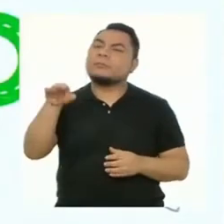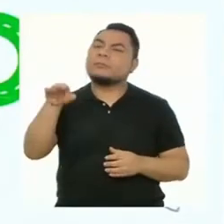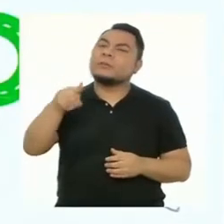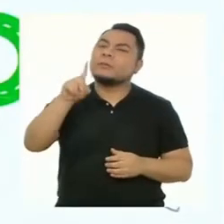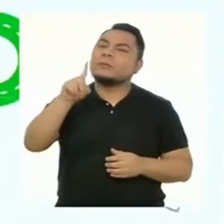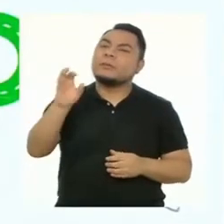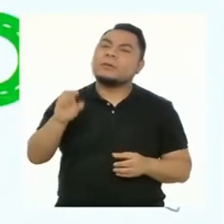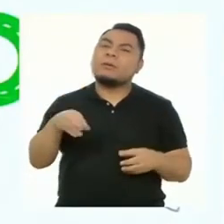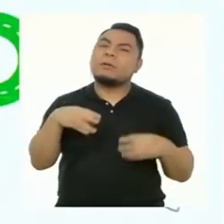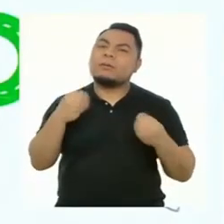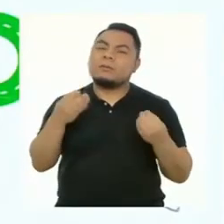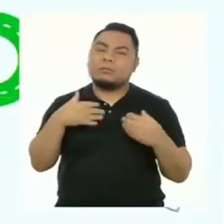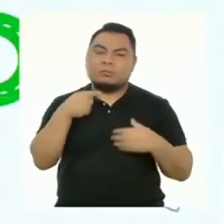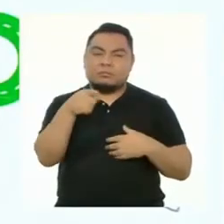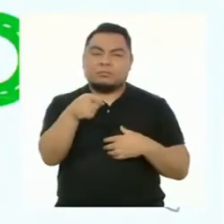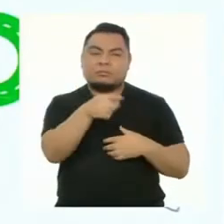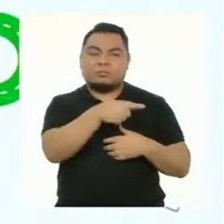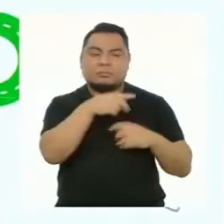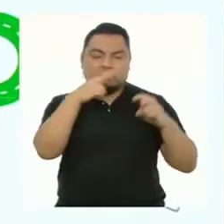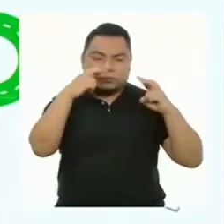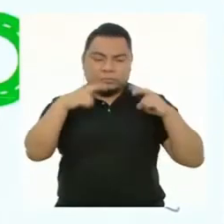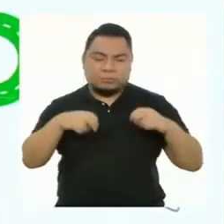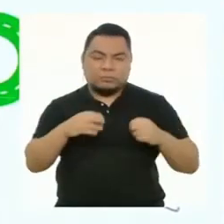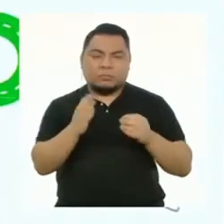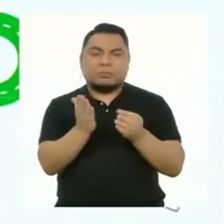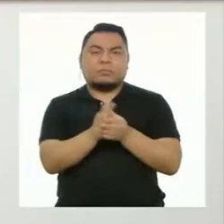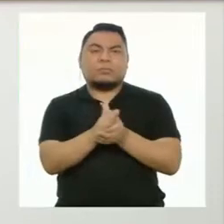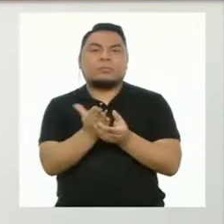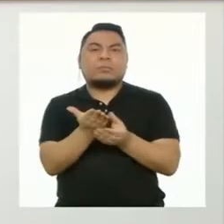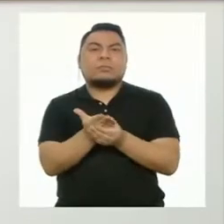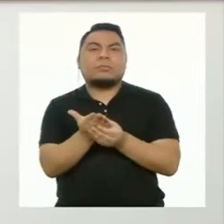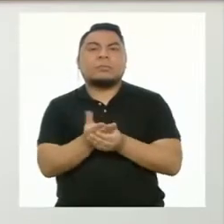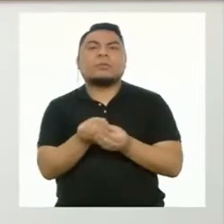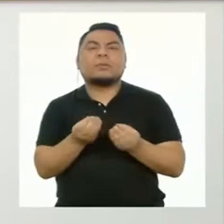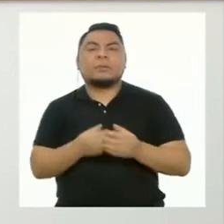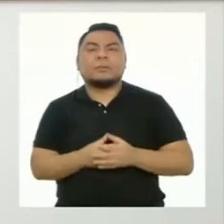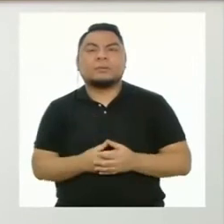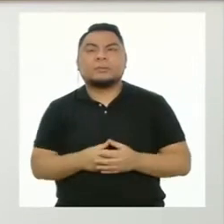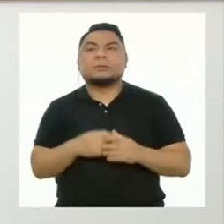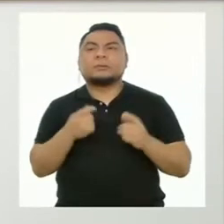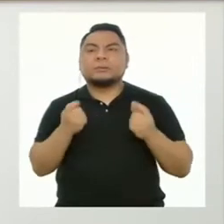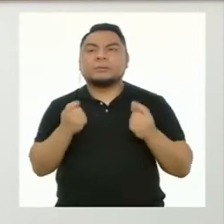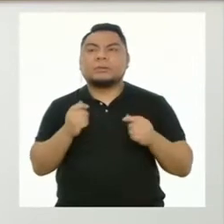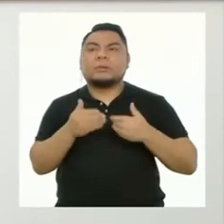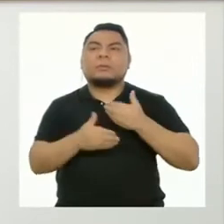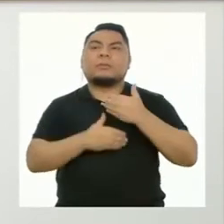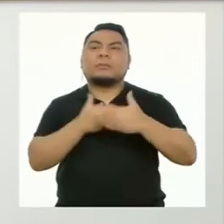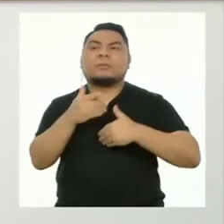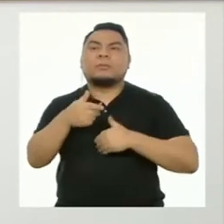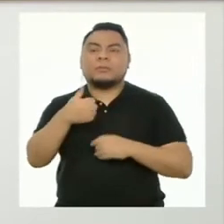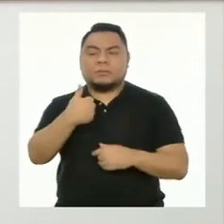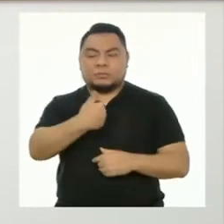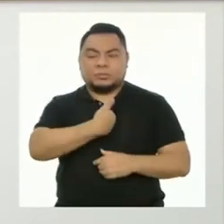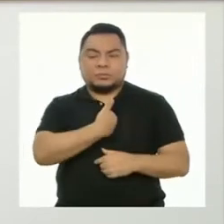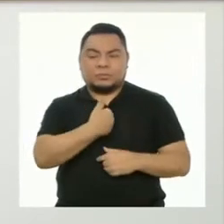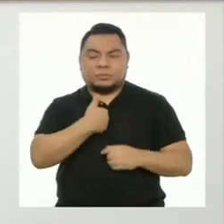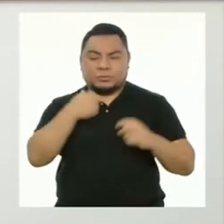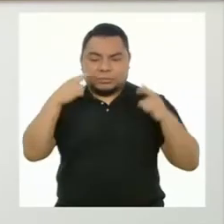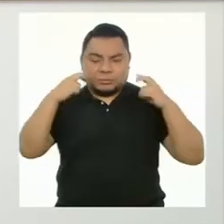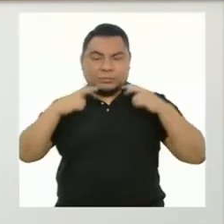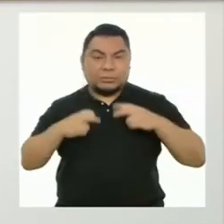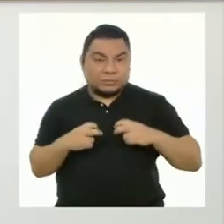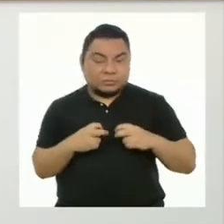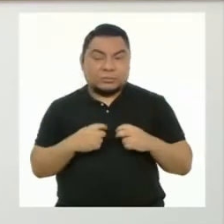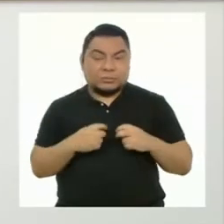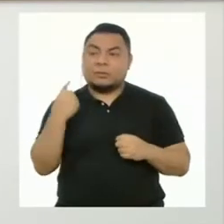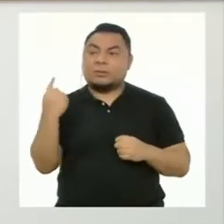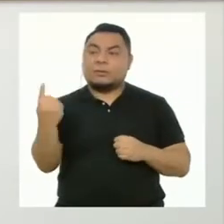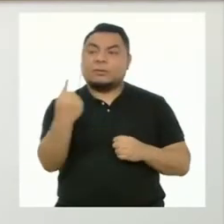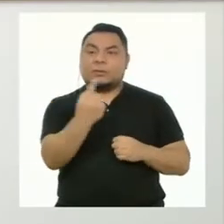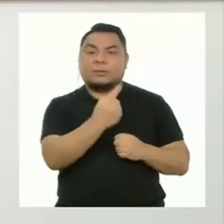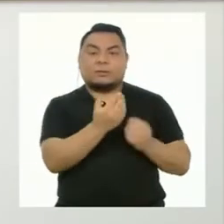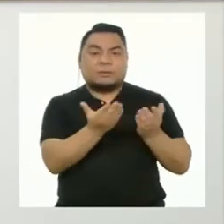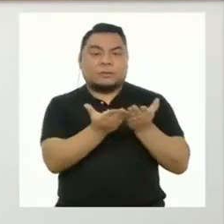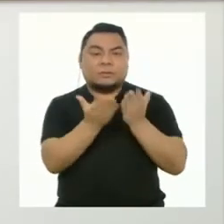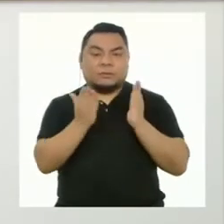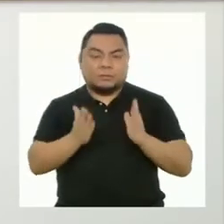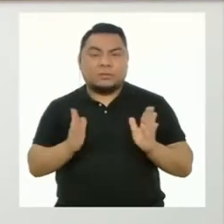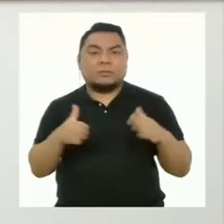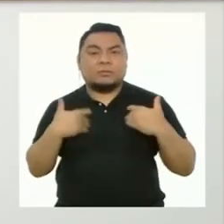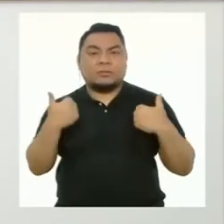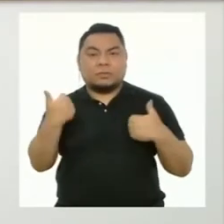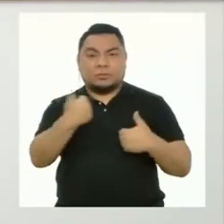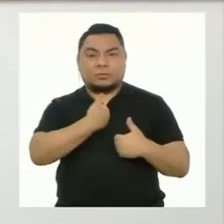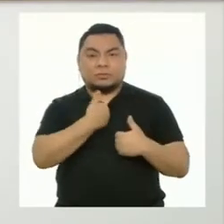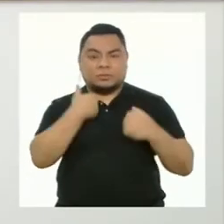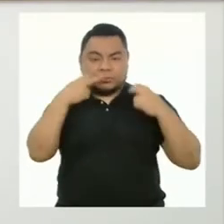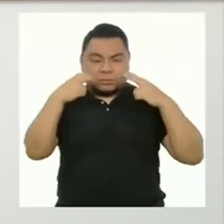estudiantes evaluar sus productos en el portafolio? Se trata de un proceso de autoevaluación. Cada estudiante puede